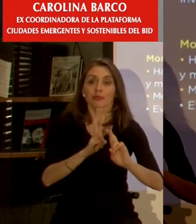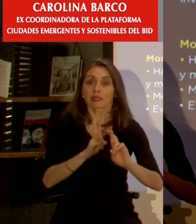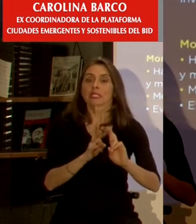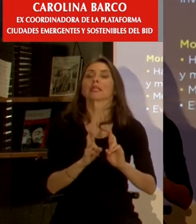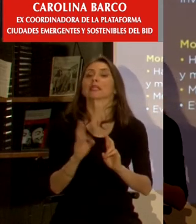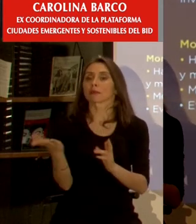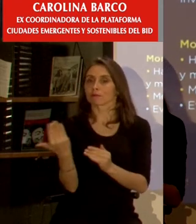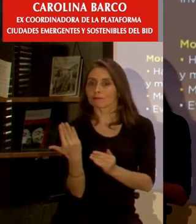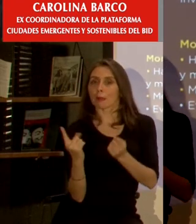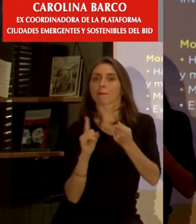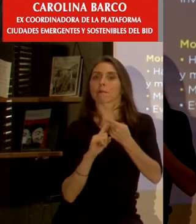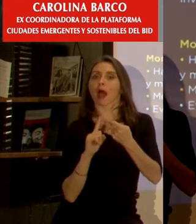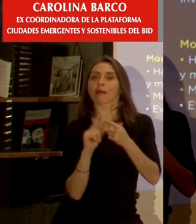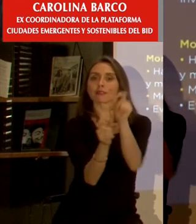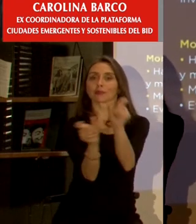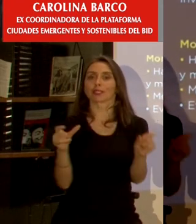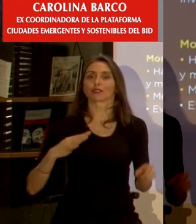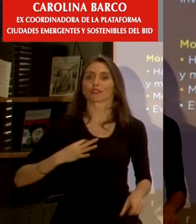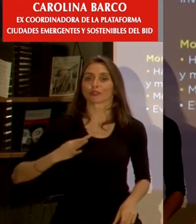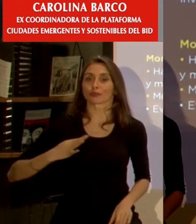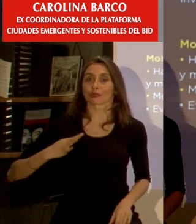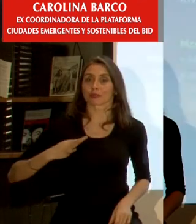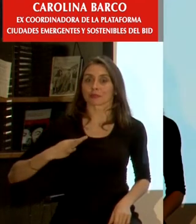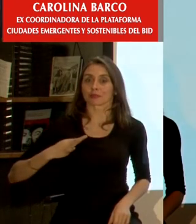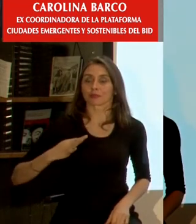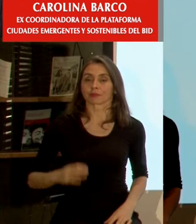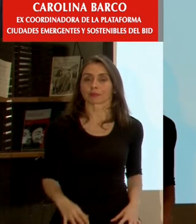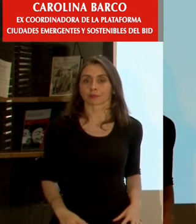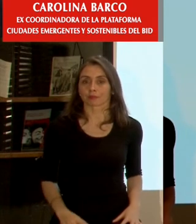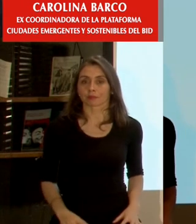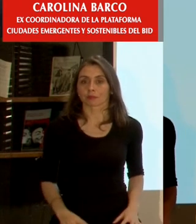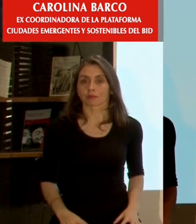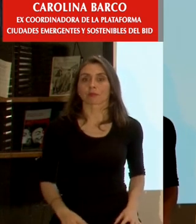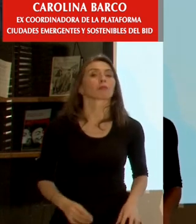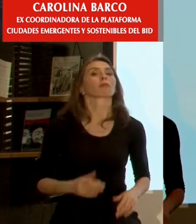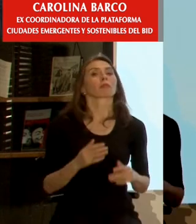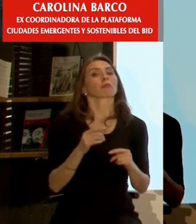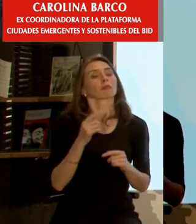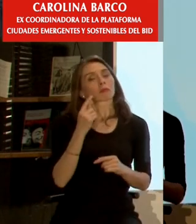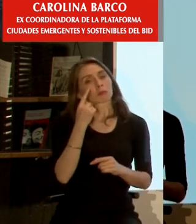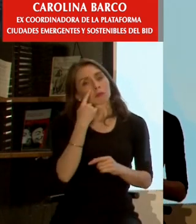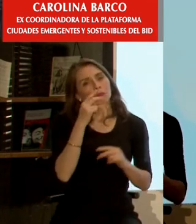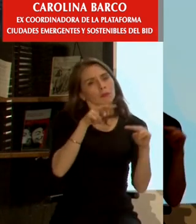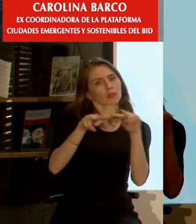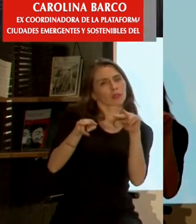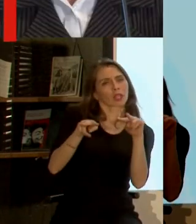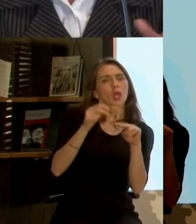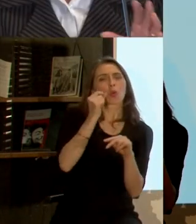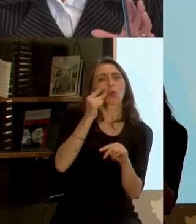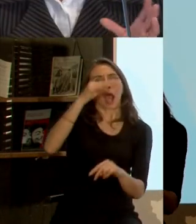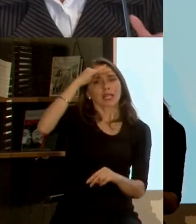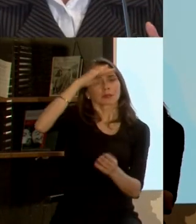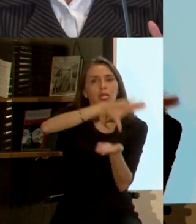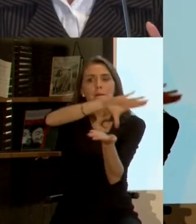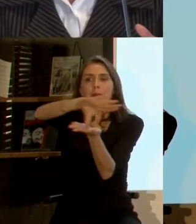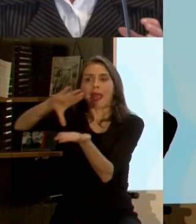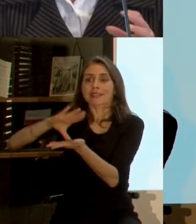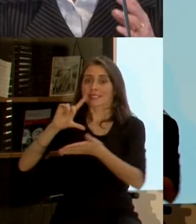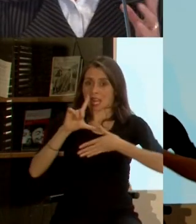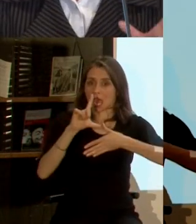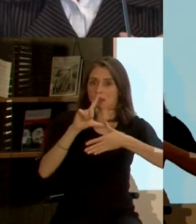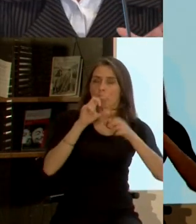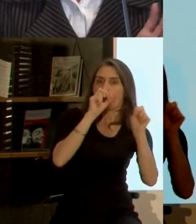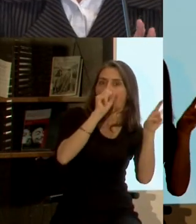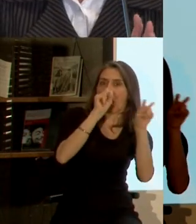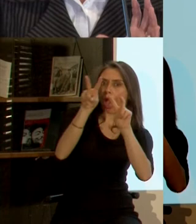involucraba a los ciudadanos miramos entonces qué experiencias existían en Latinoamérica ya hay varias